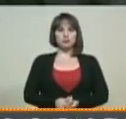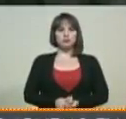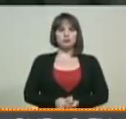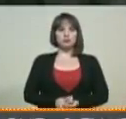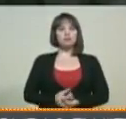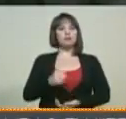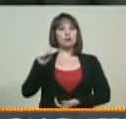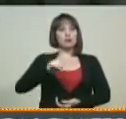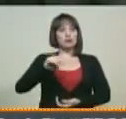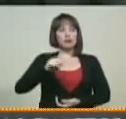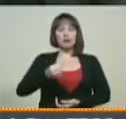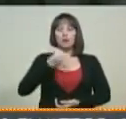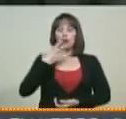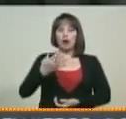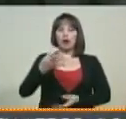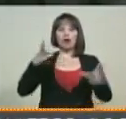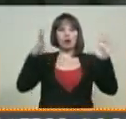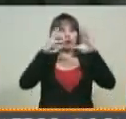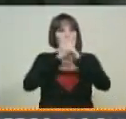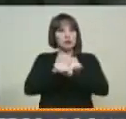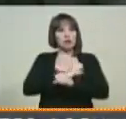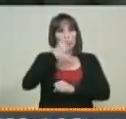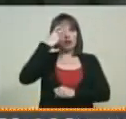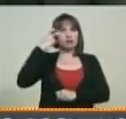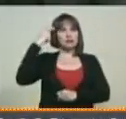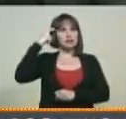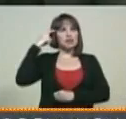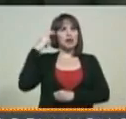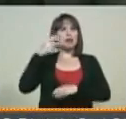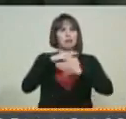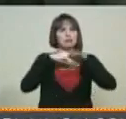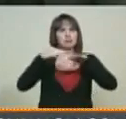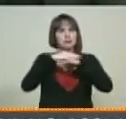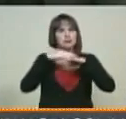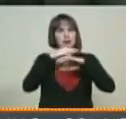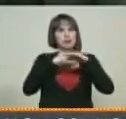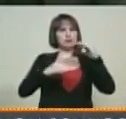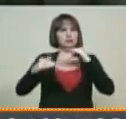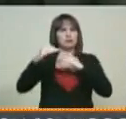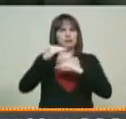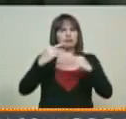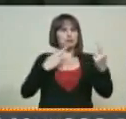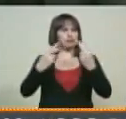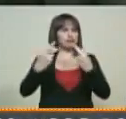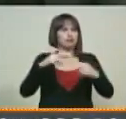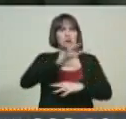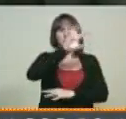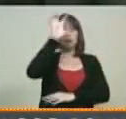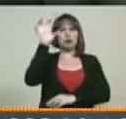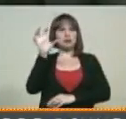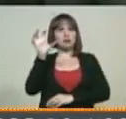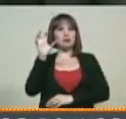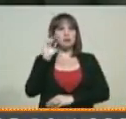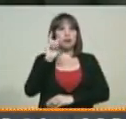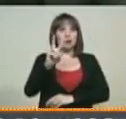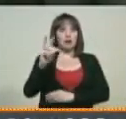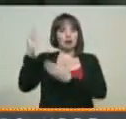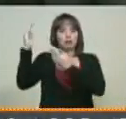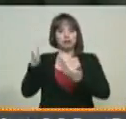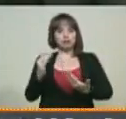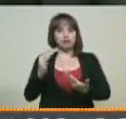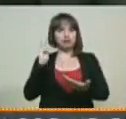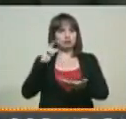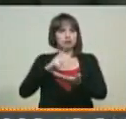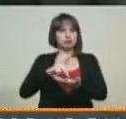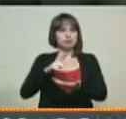Así es, buenas noches. Bueno, el canciller y el viceministro para asuntos multilaterales hemos recibido al representante no